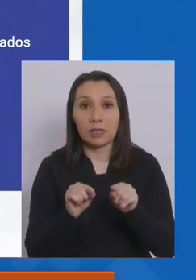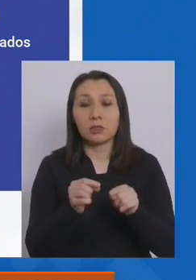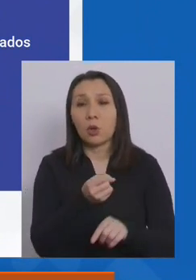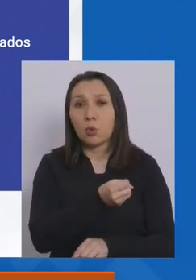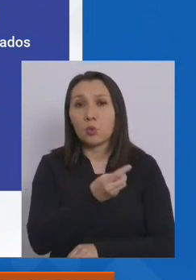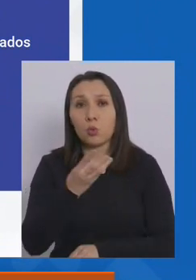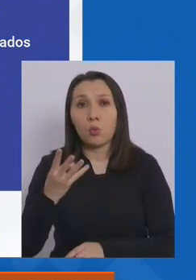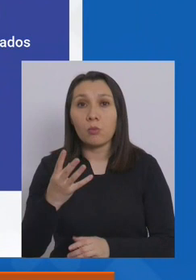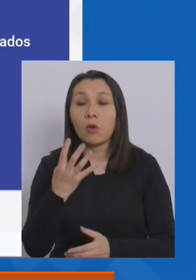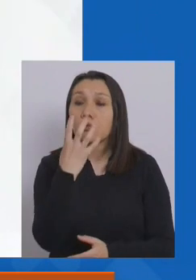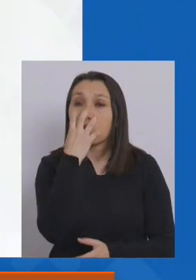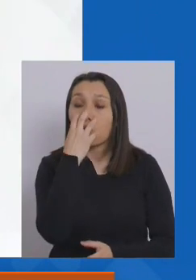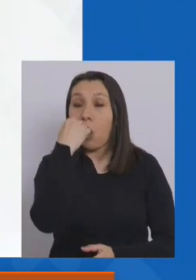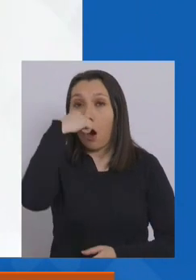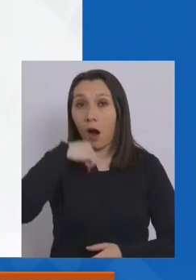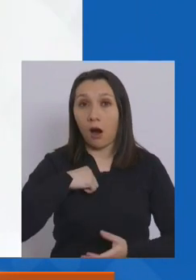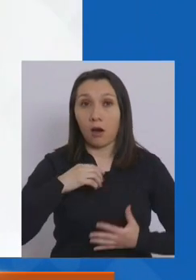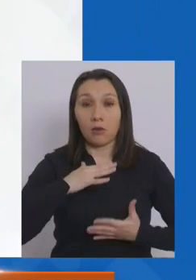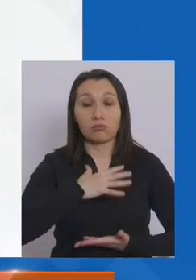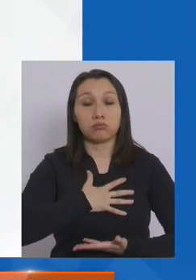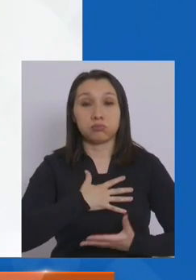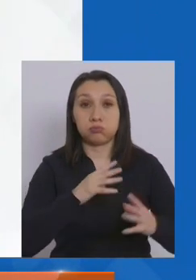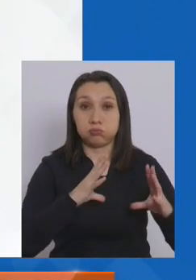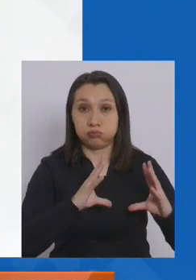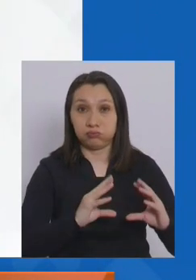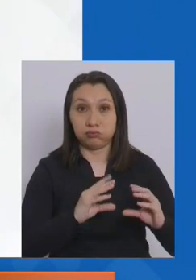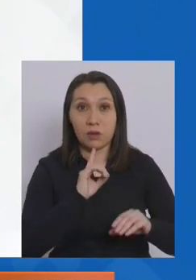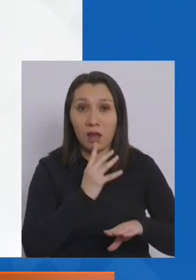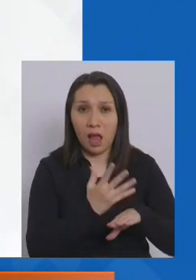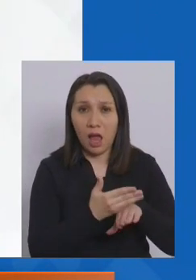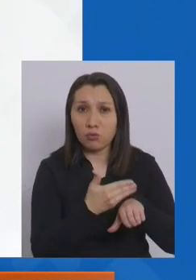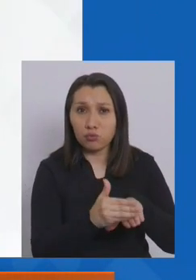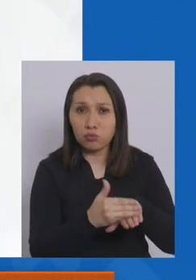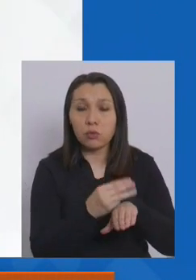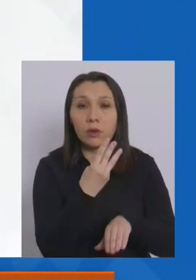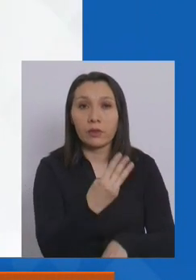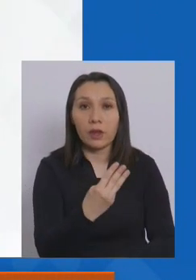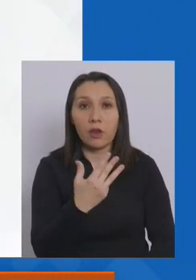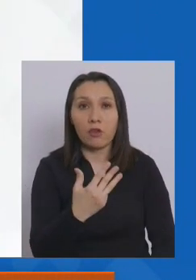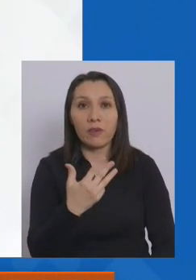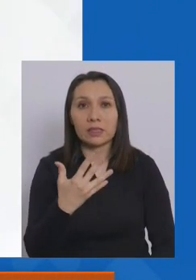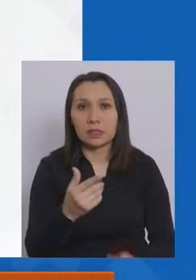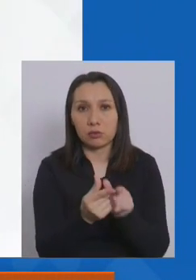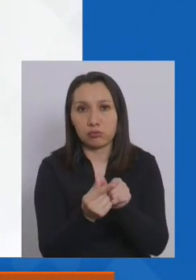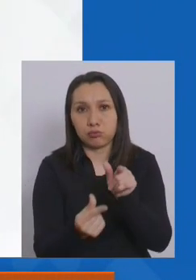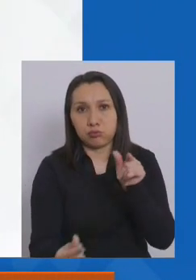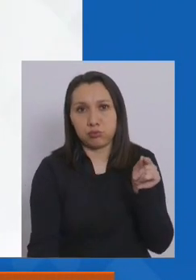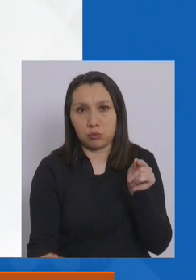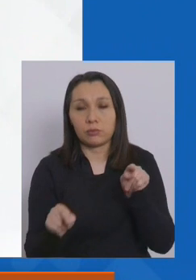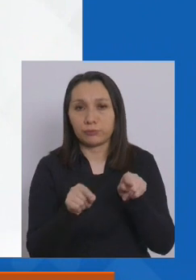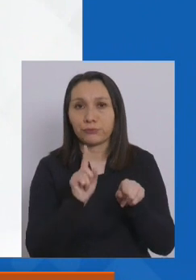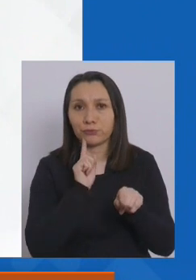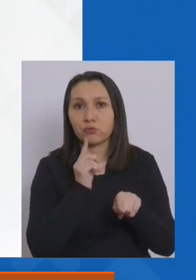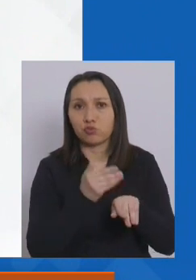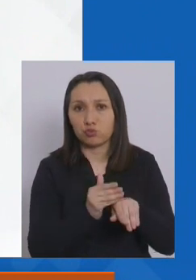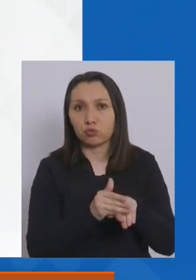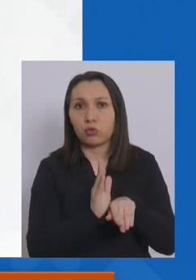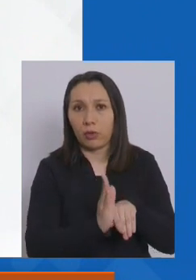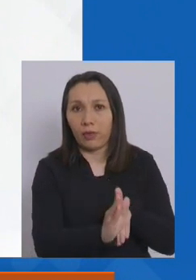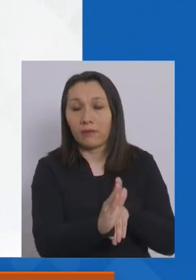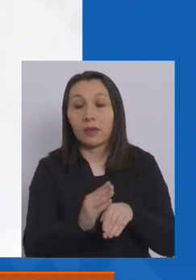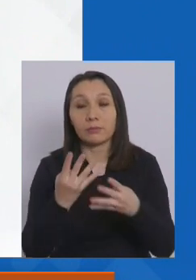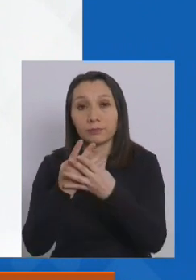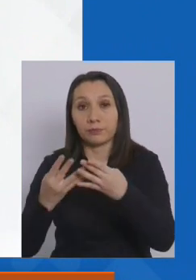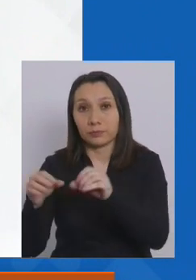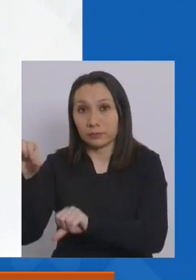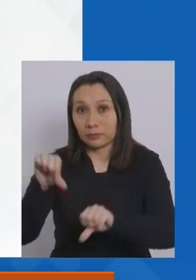la cifra de ventiladores mecánicos disponibles es de 395 a nivel país. En cuanto a la